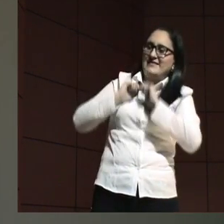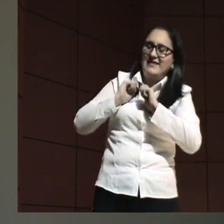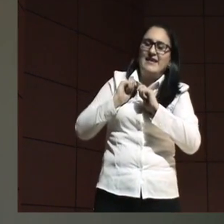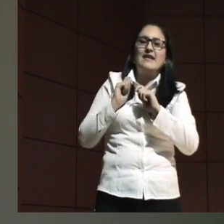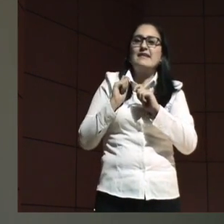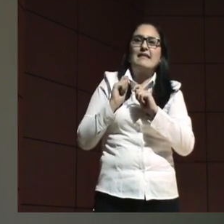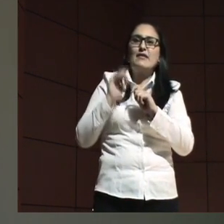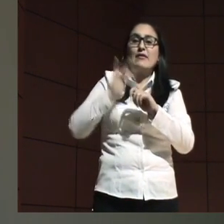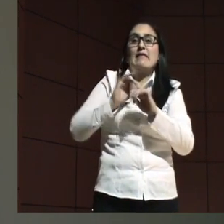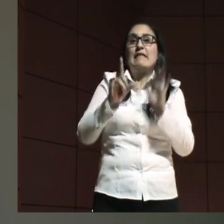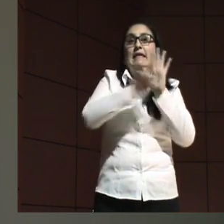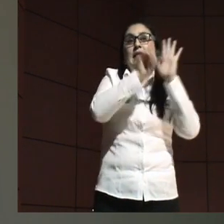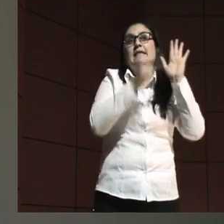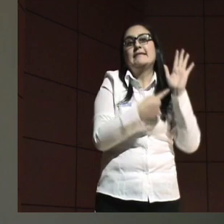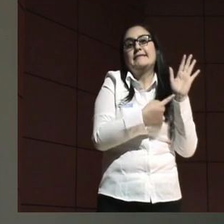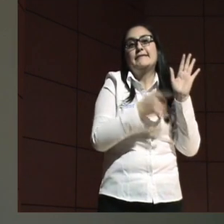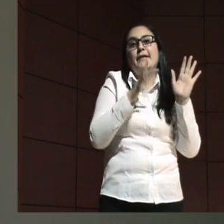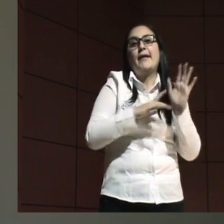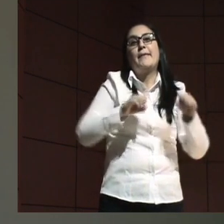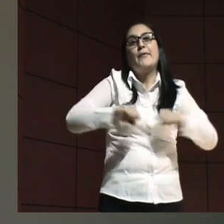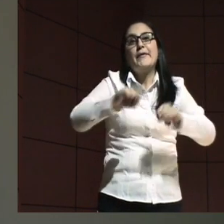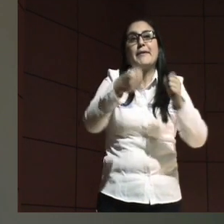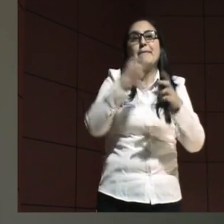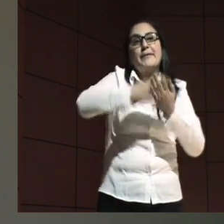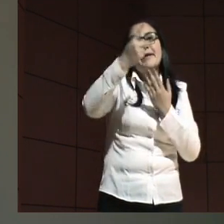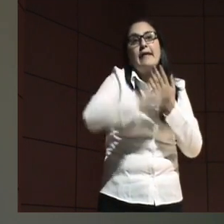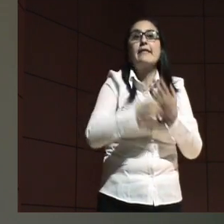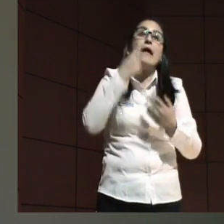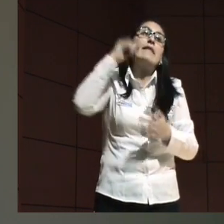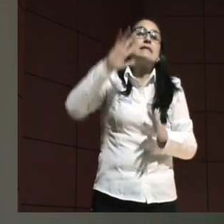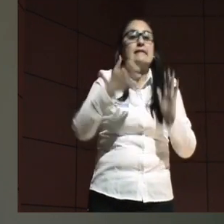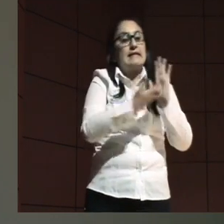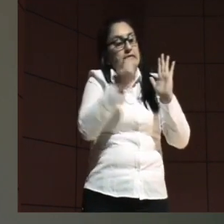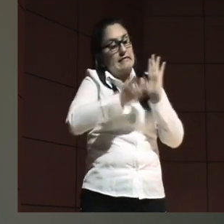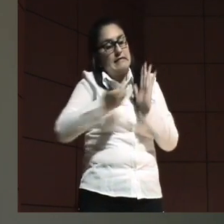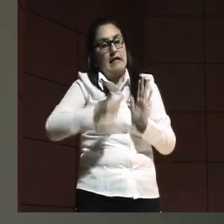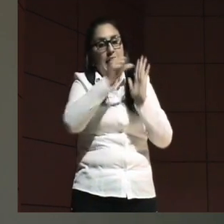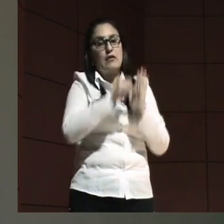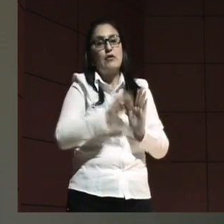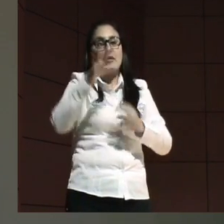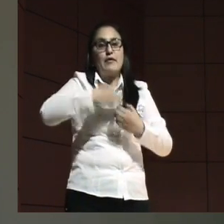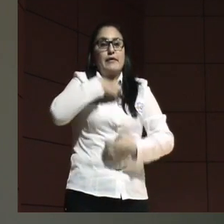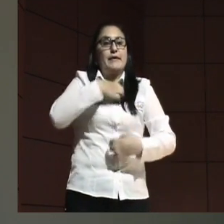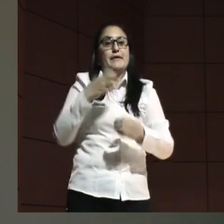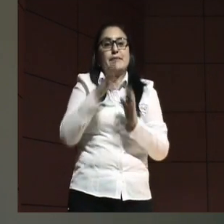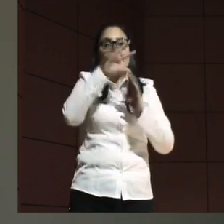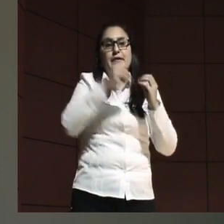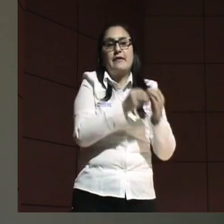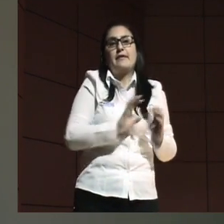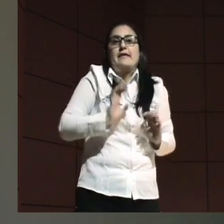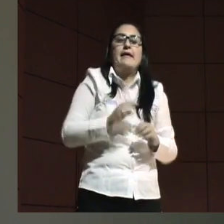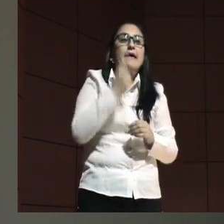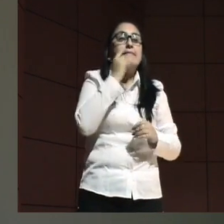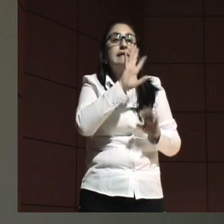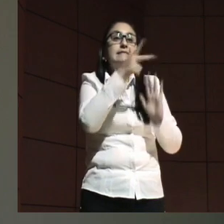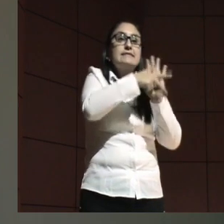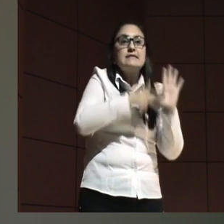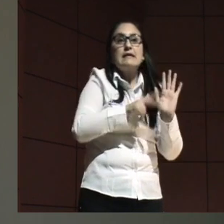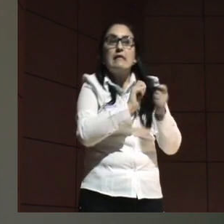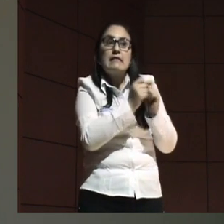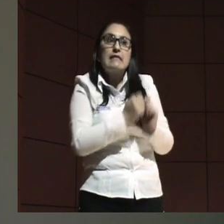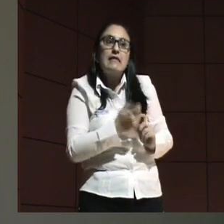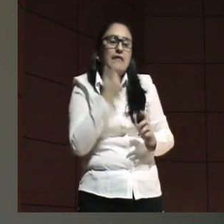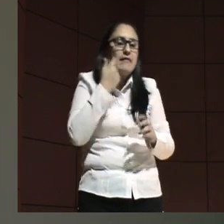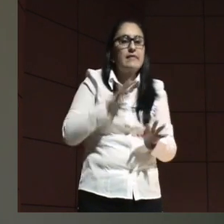toca sacar una ley y toca promover proyectos para ver si quitamos algunos artículos del Código Civil y de pronto unas demandas de constitucionalidad